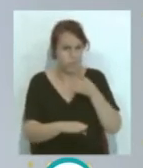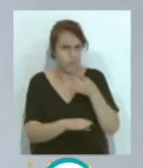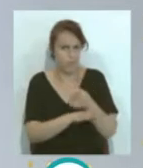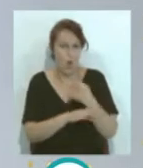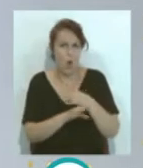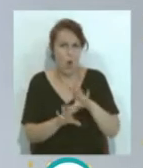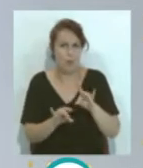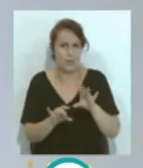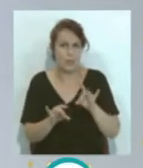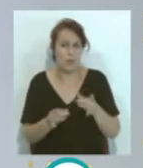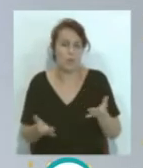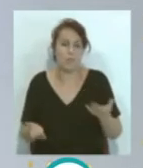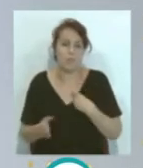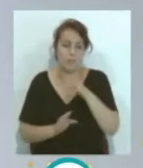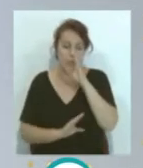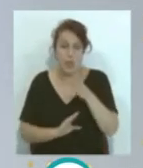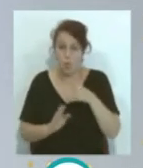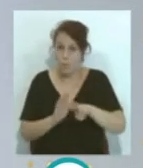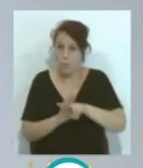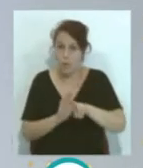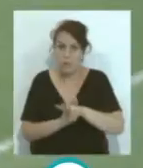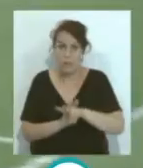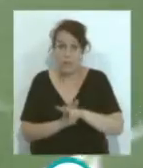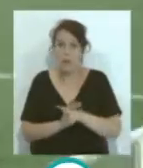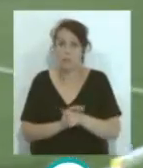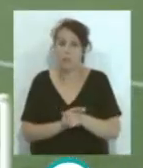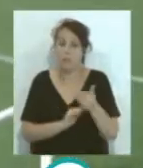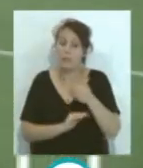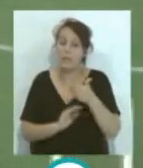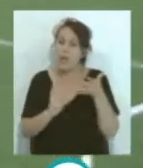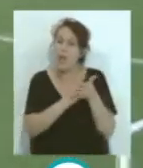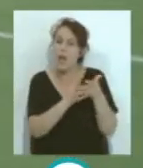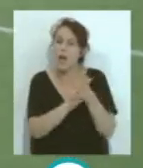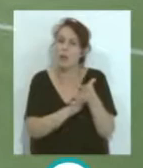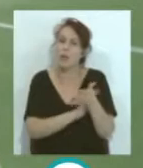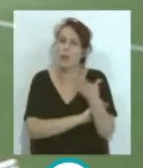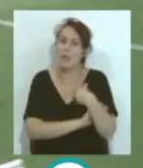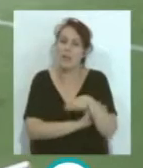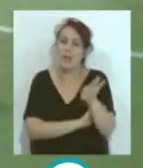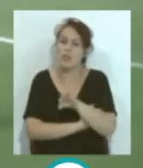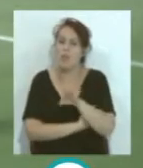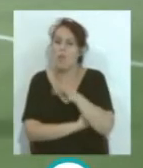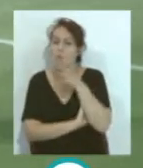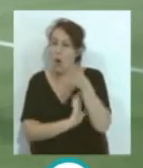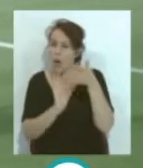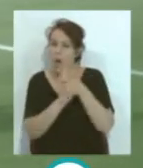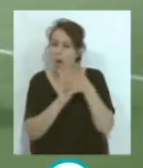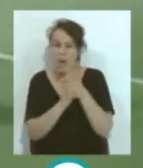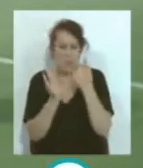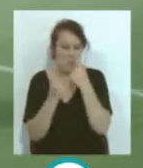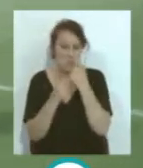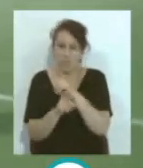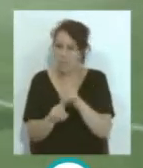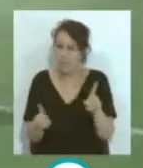tener un contacto... ...directo con sus futbolistas... ...a hora de darle explicaciones... ...de por qué toma una u otra medida... ...o una u otra